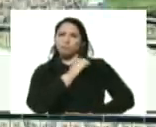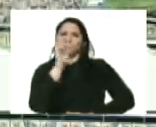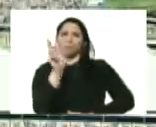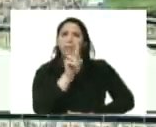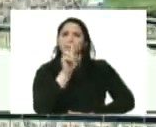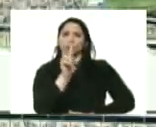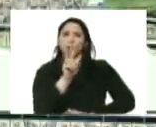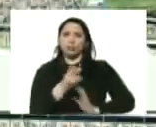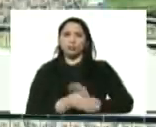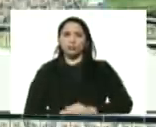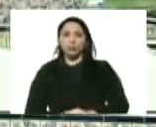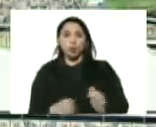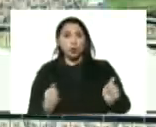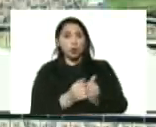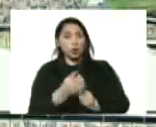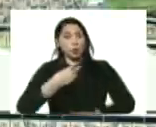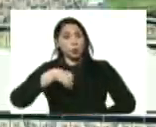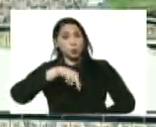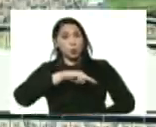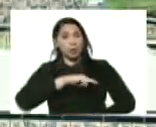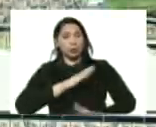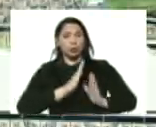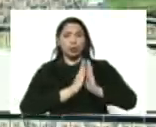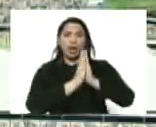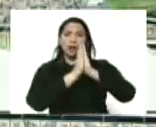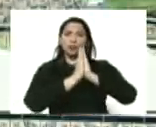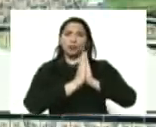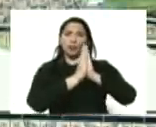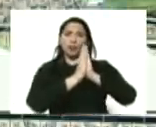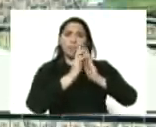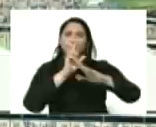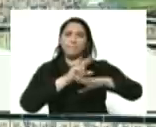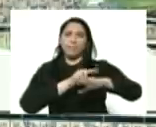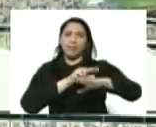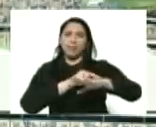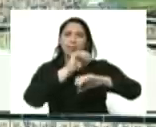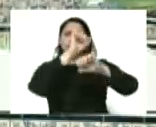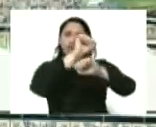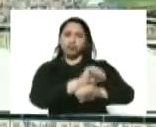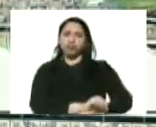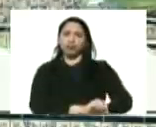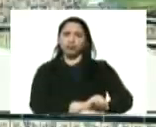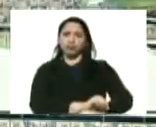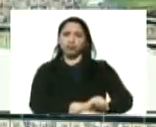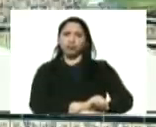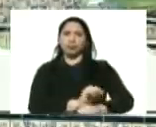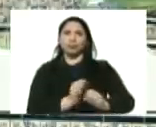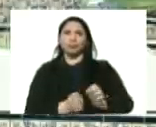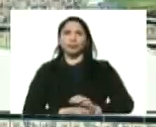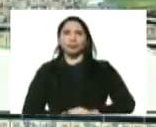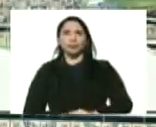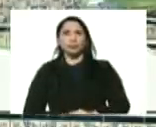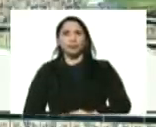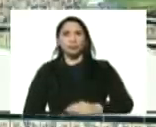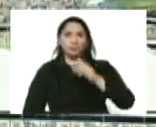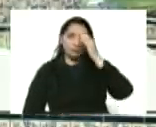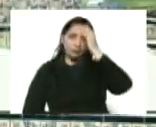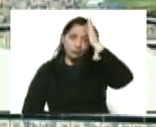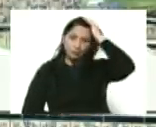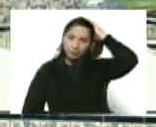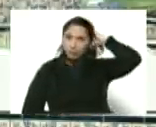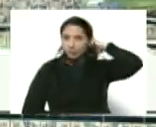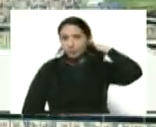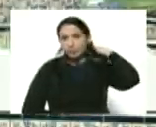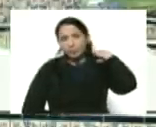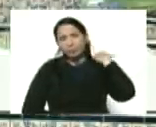con nuestro santo con nuestro San José Gregorio Hernández el santo del